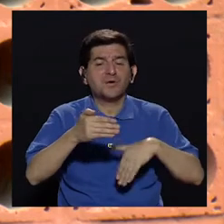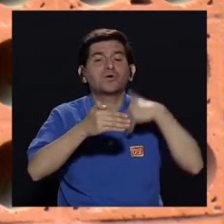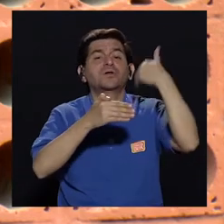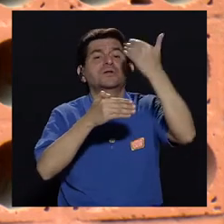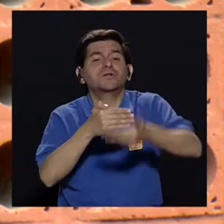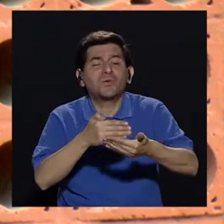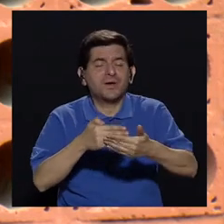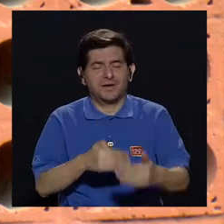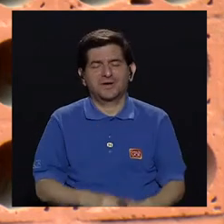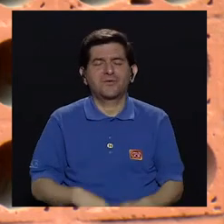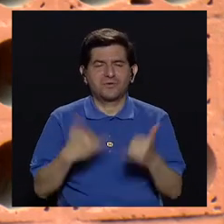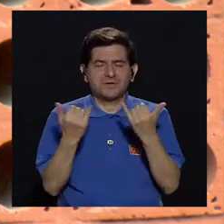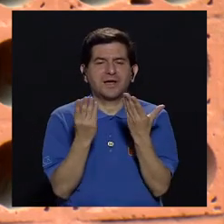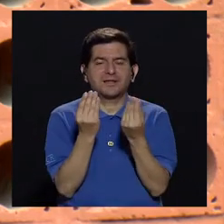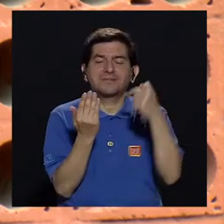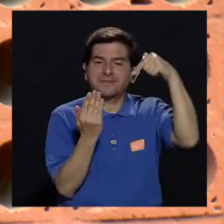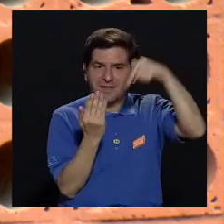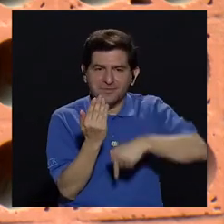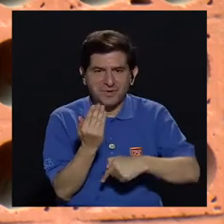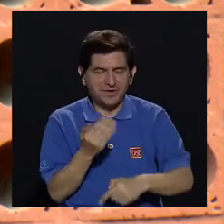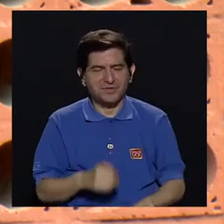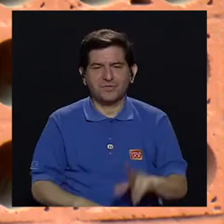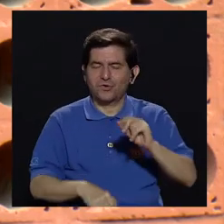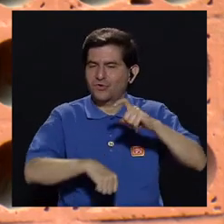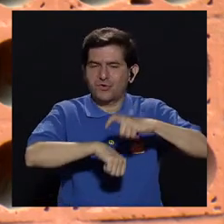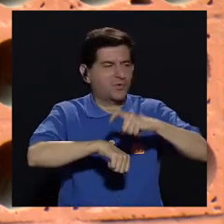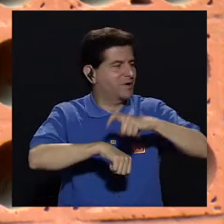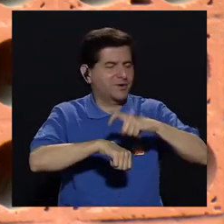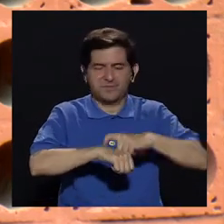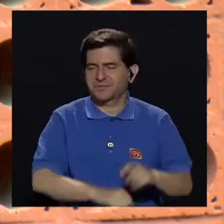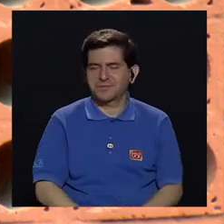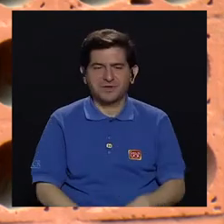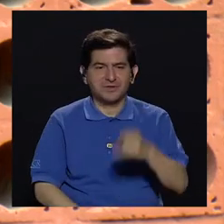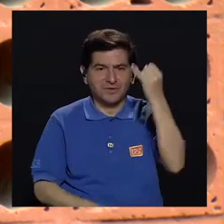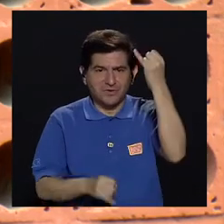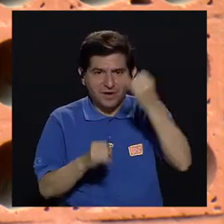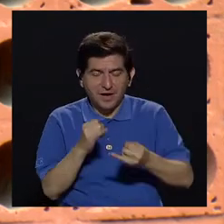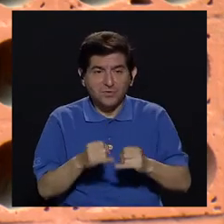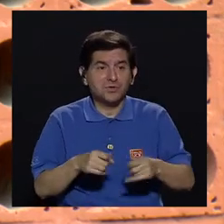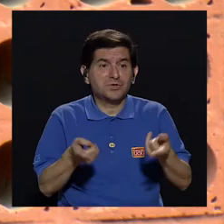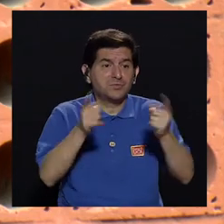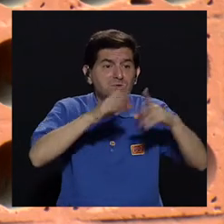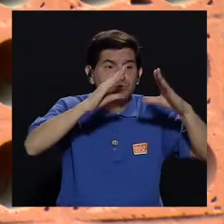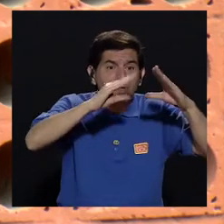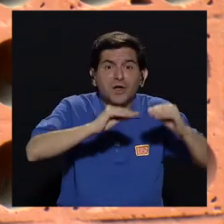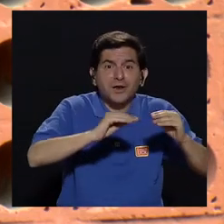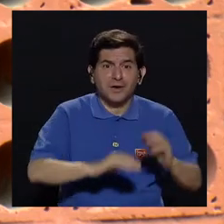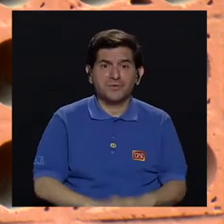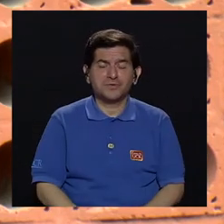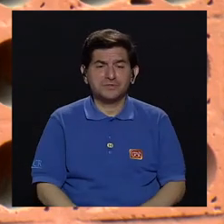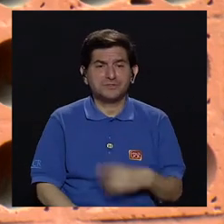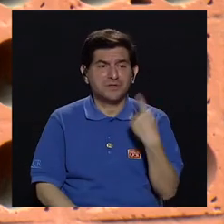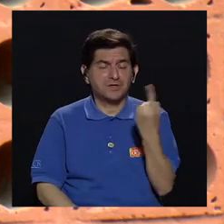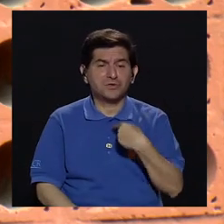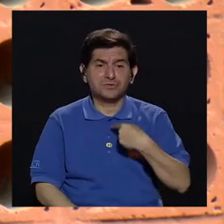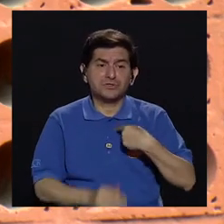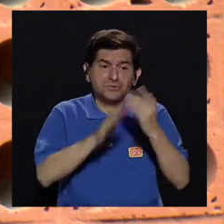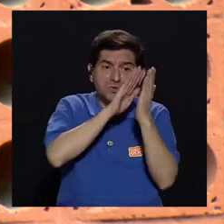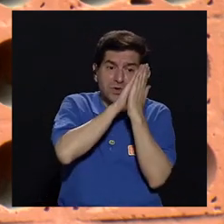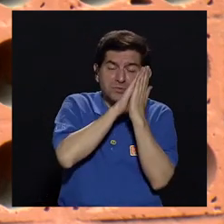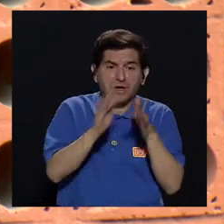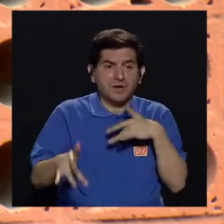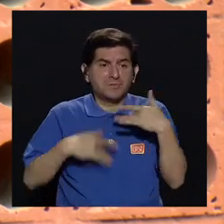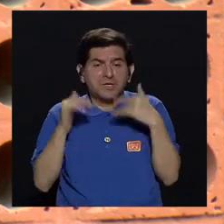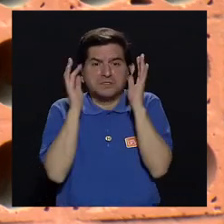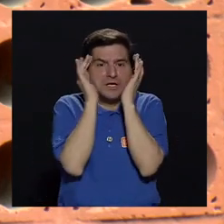posterior a los ataques, no es en el momento. que el último me dio en la noche, entonces cada vez que voy a dormir